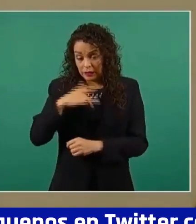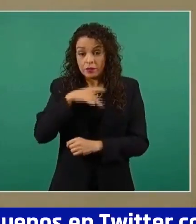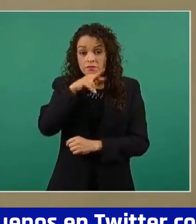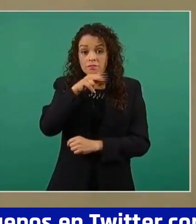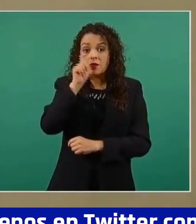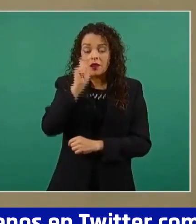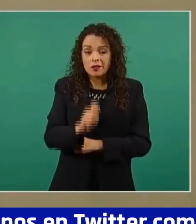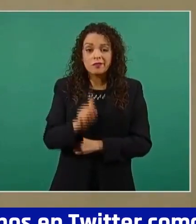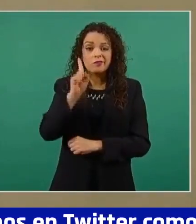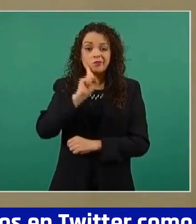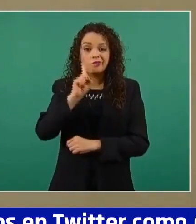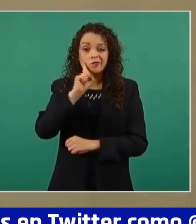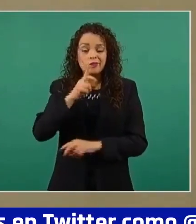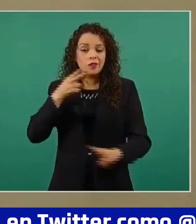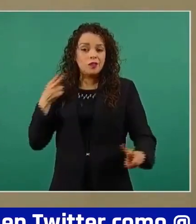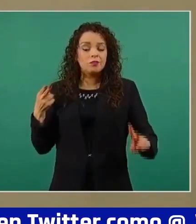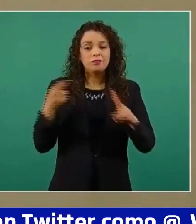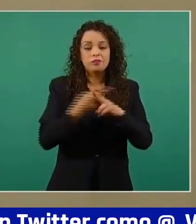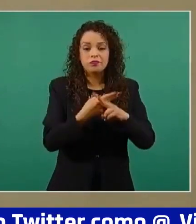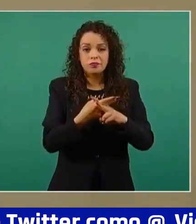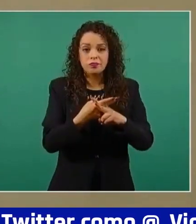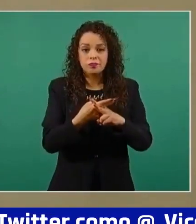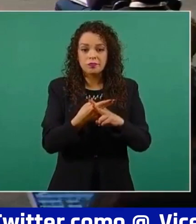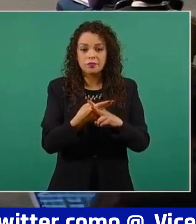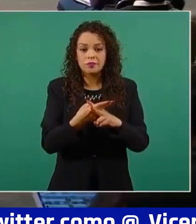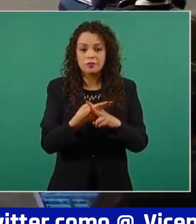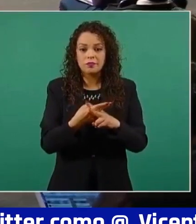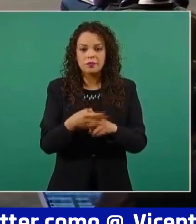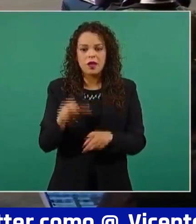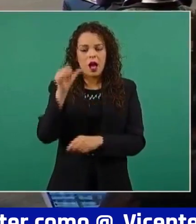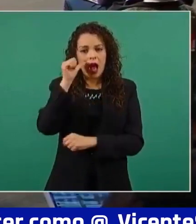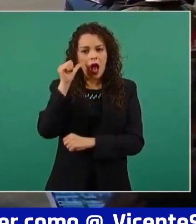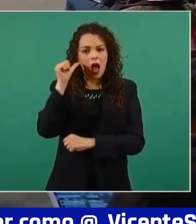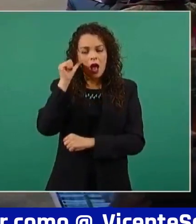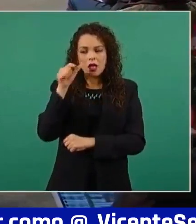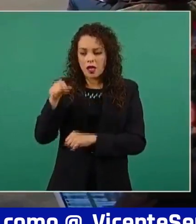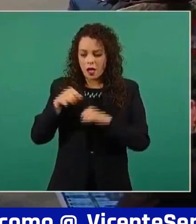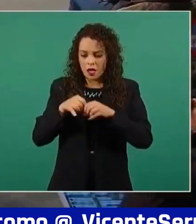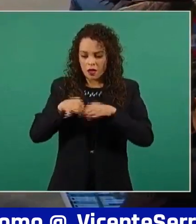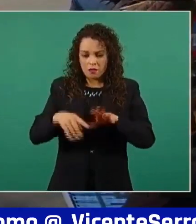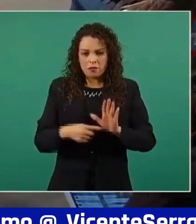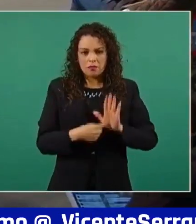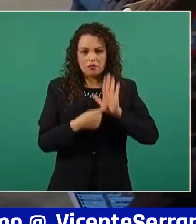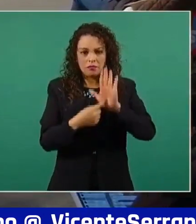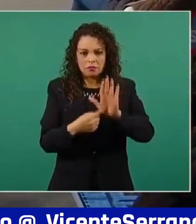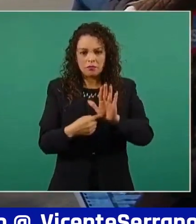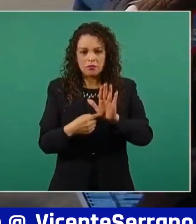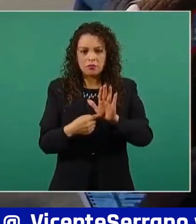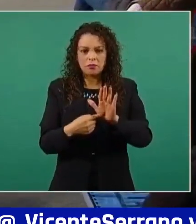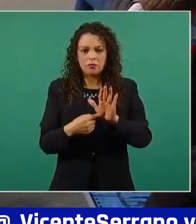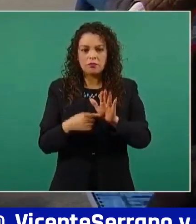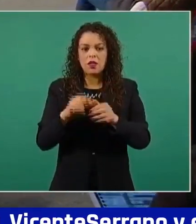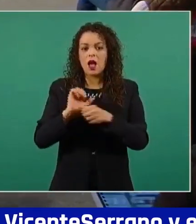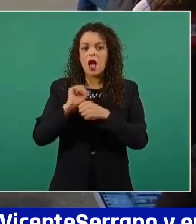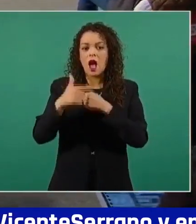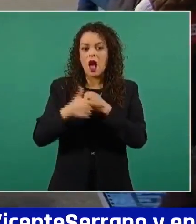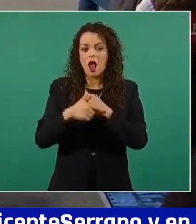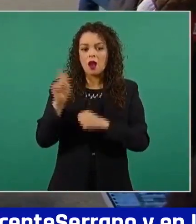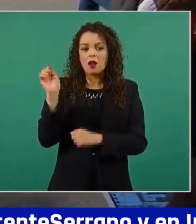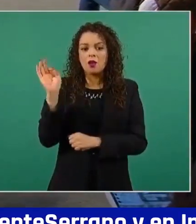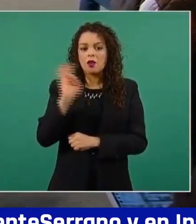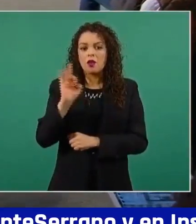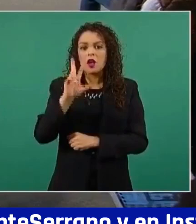feminicidios. Incluso ayer notamos que en el informe no venía, quizás por alguna omisión la lámina